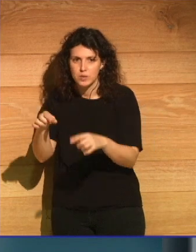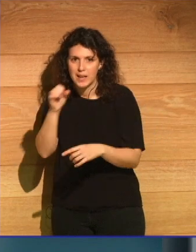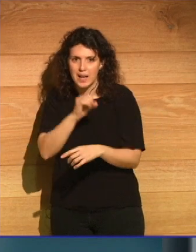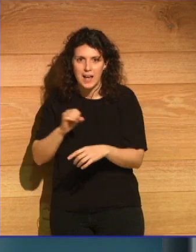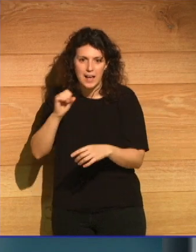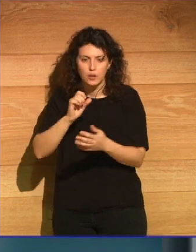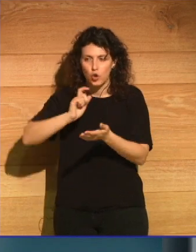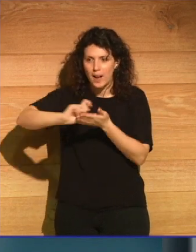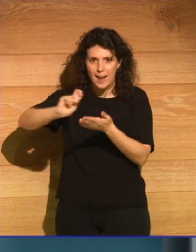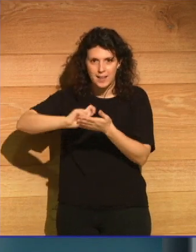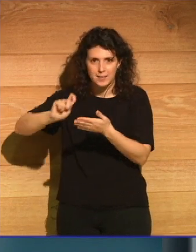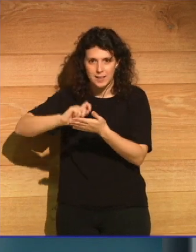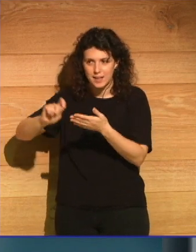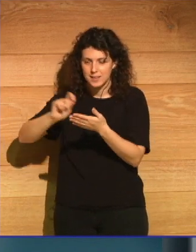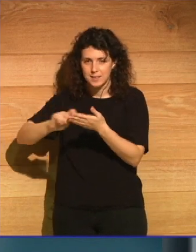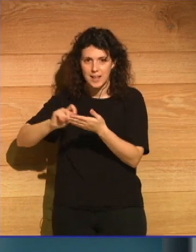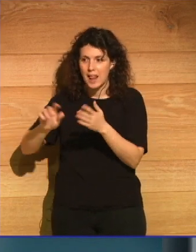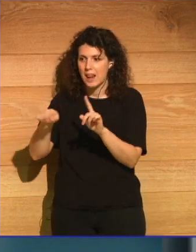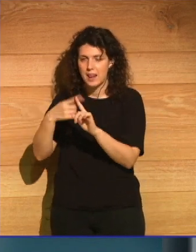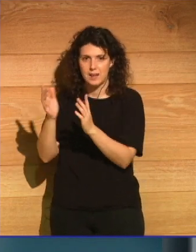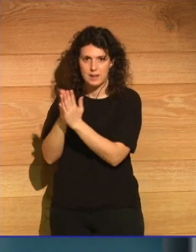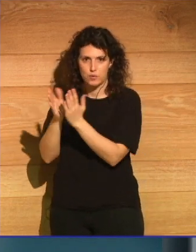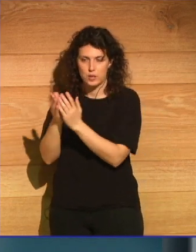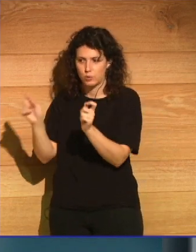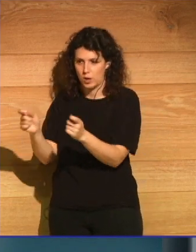y los libros de la naturaleza.